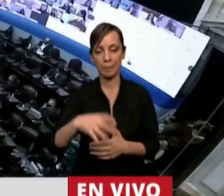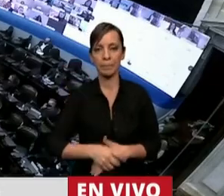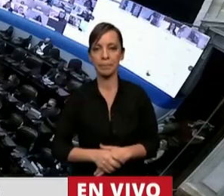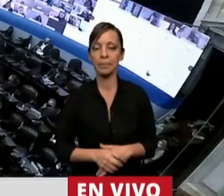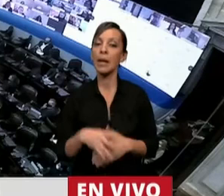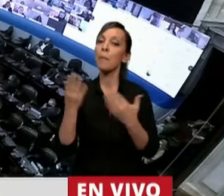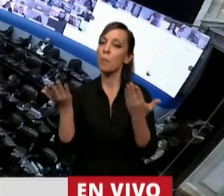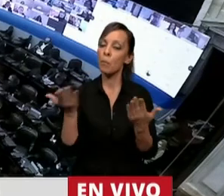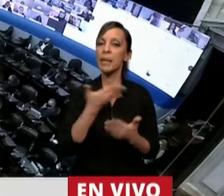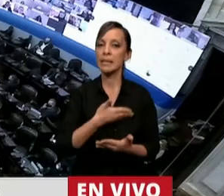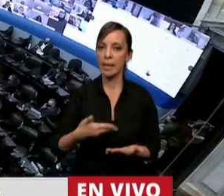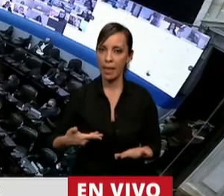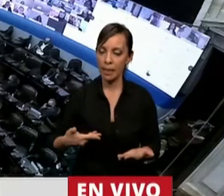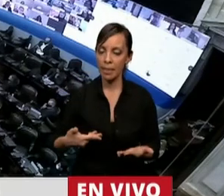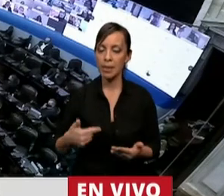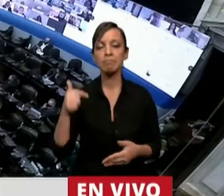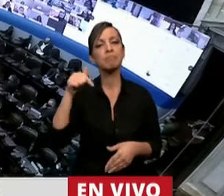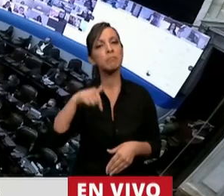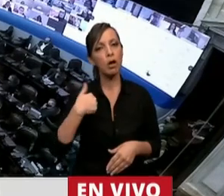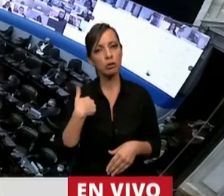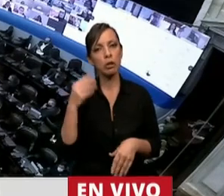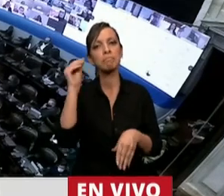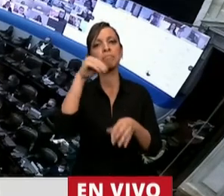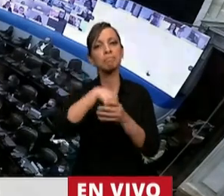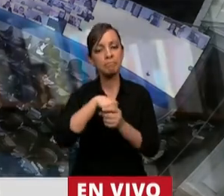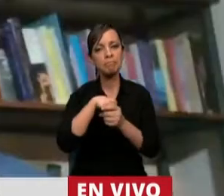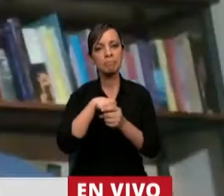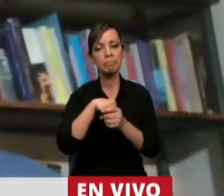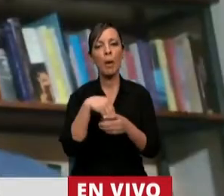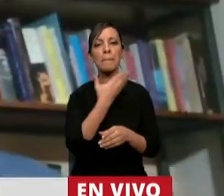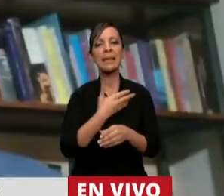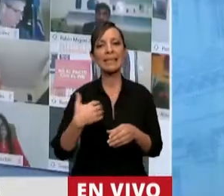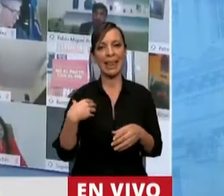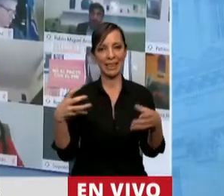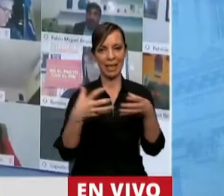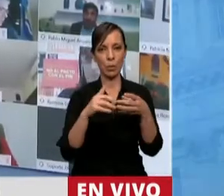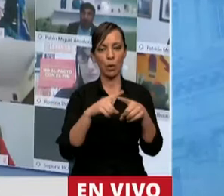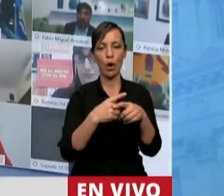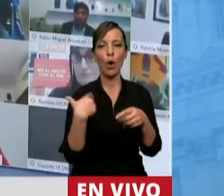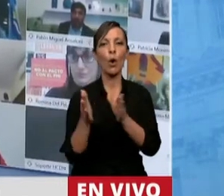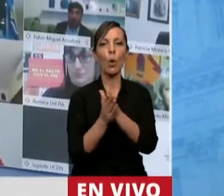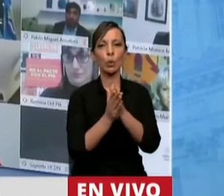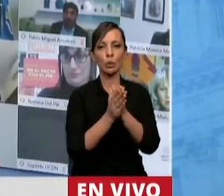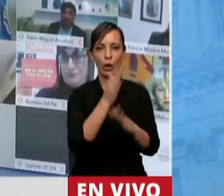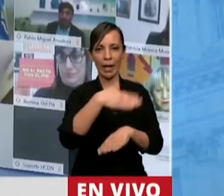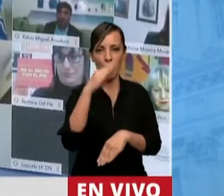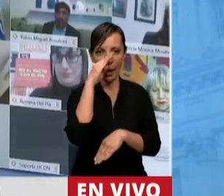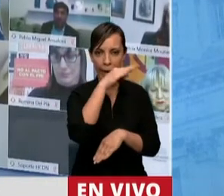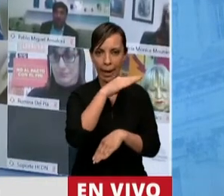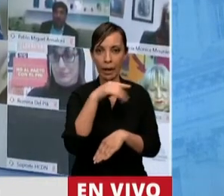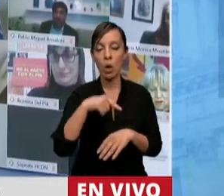Señor Presidente, hoy me tocó participar como presidente de mi bloque de Juntos Somos Río Negro de esta